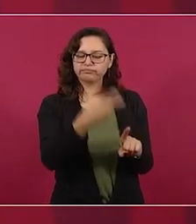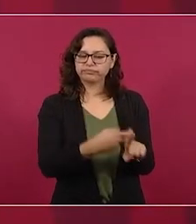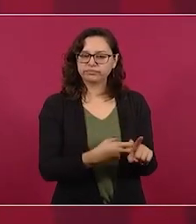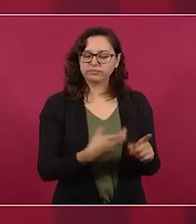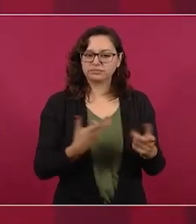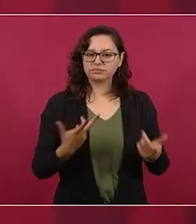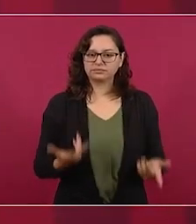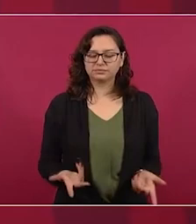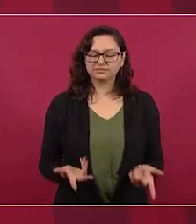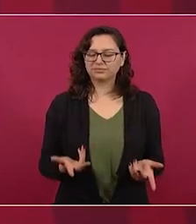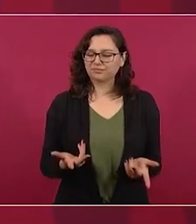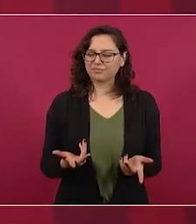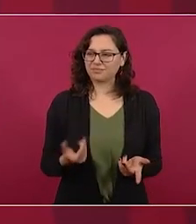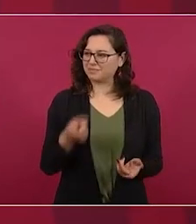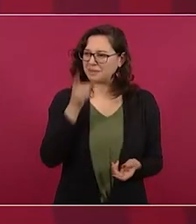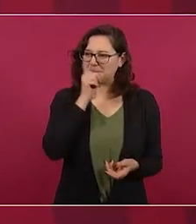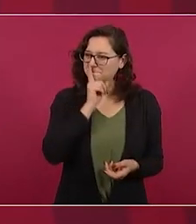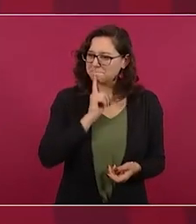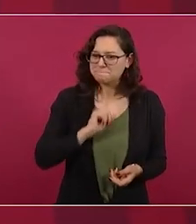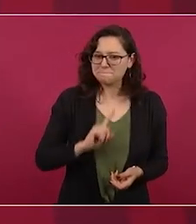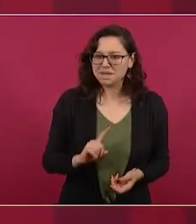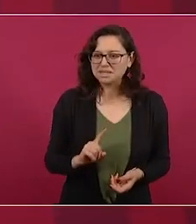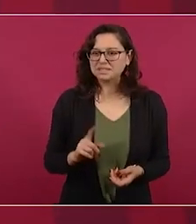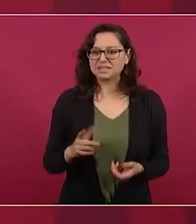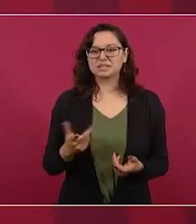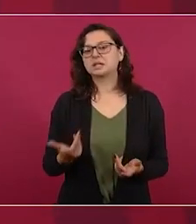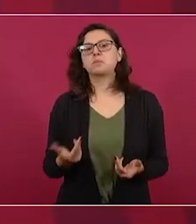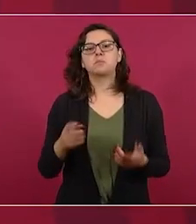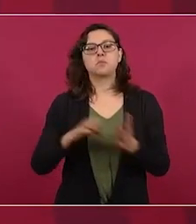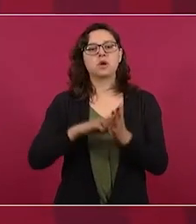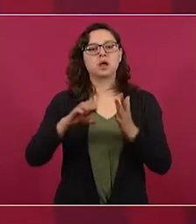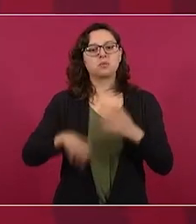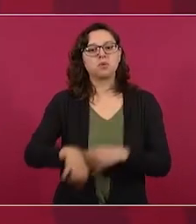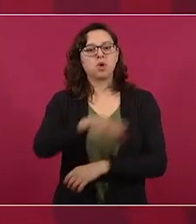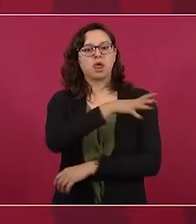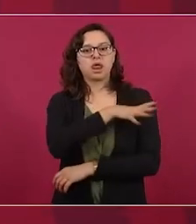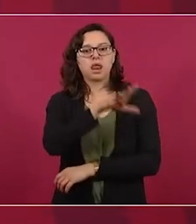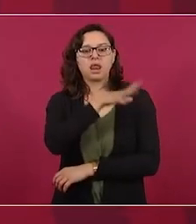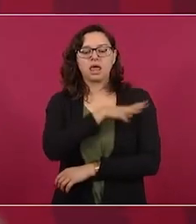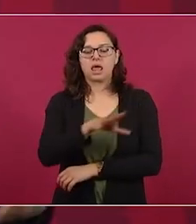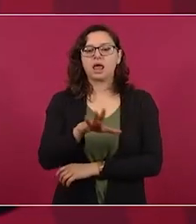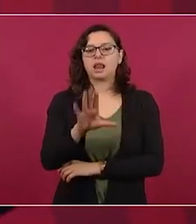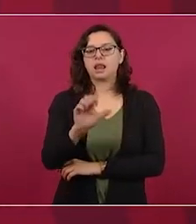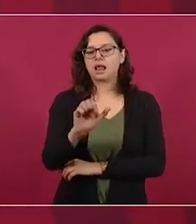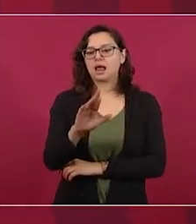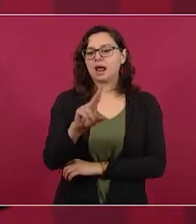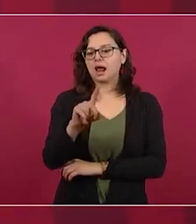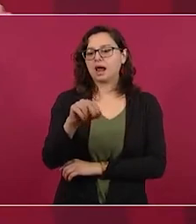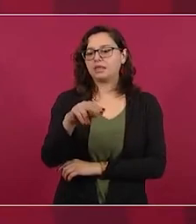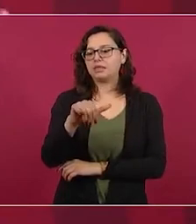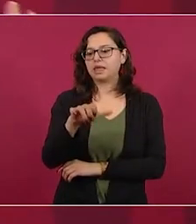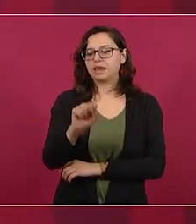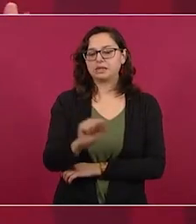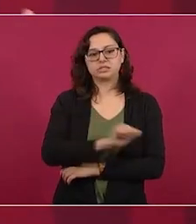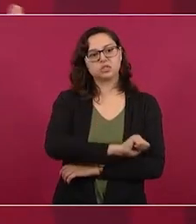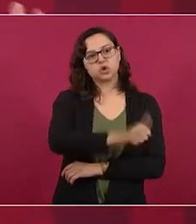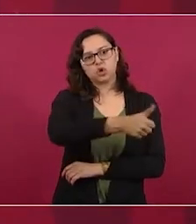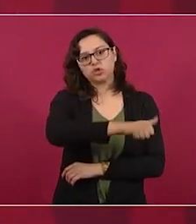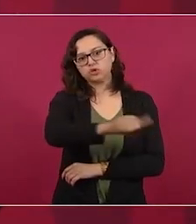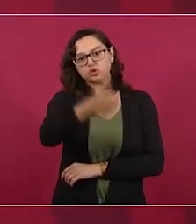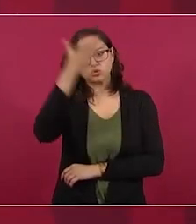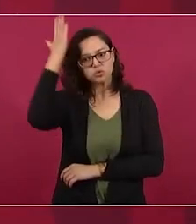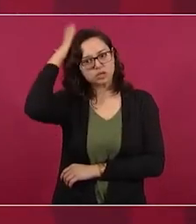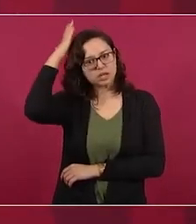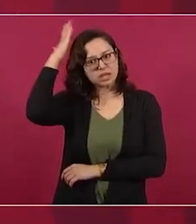calumniando al general Cárdenas y a otros. Y eso le fascina